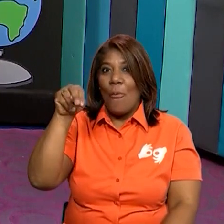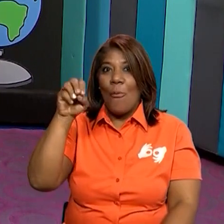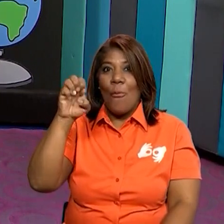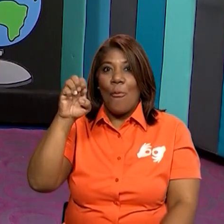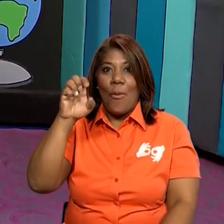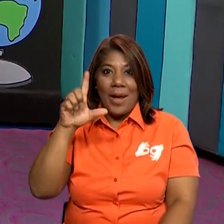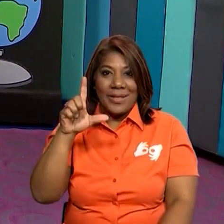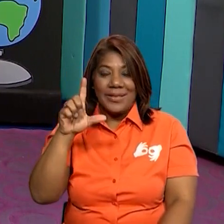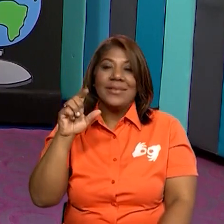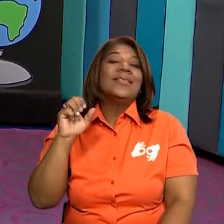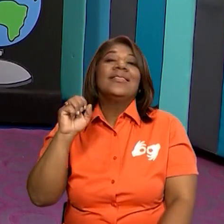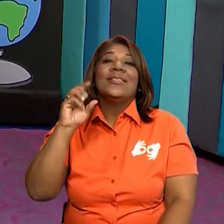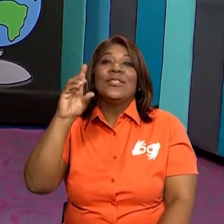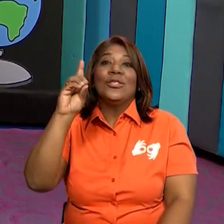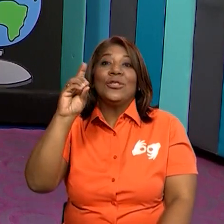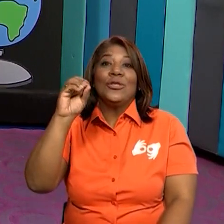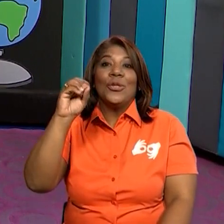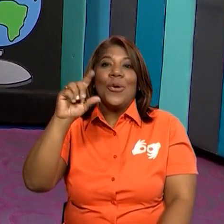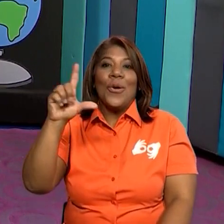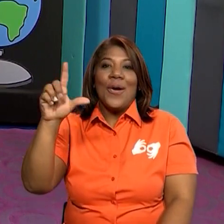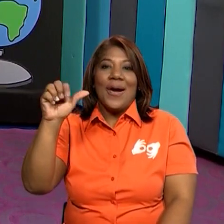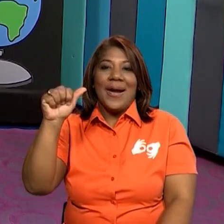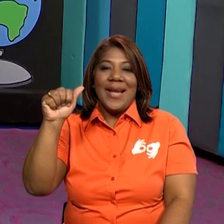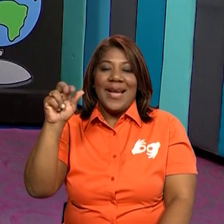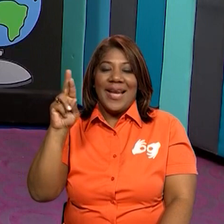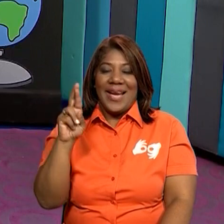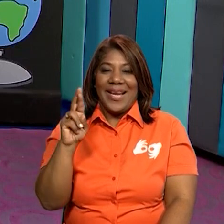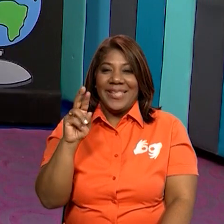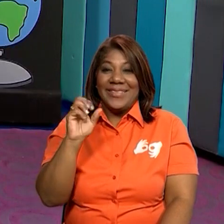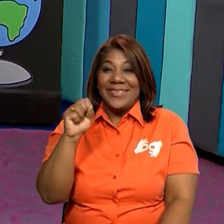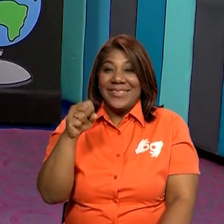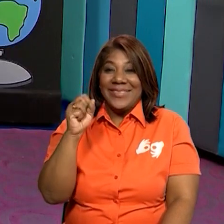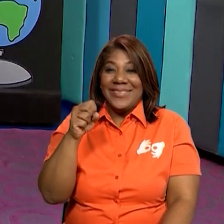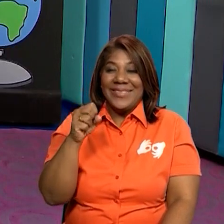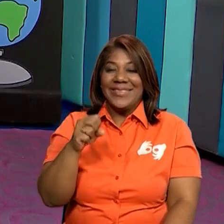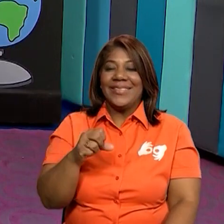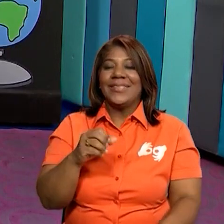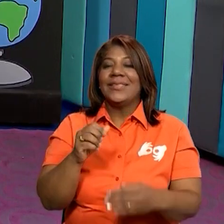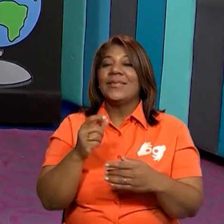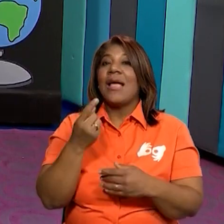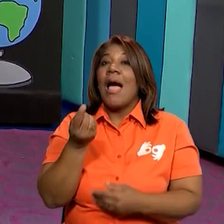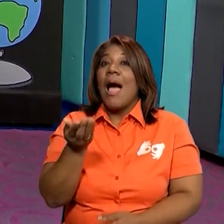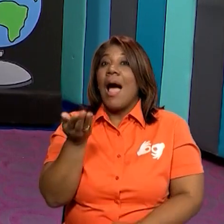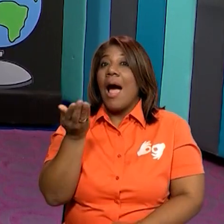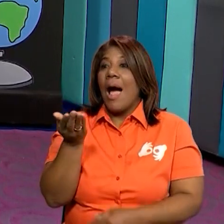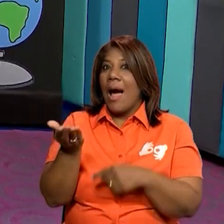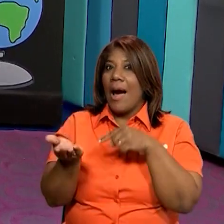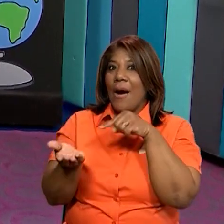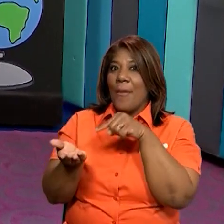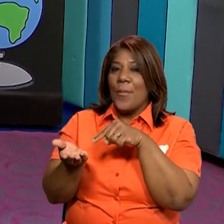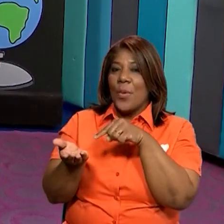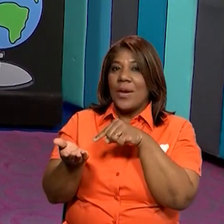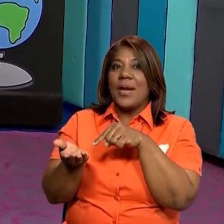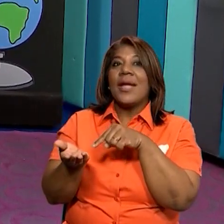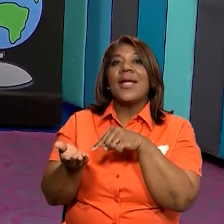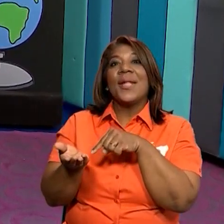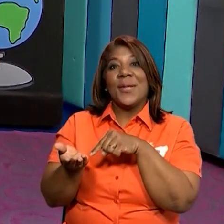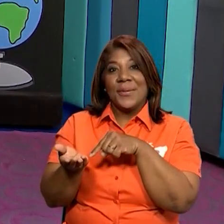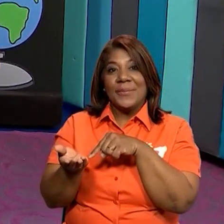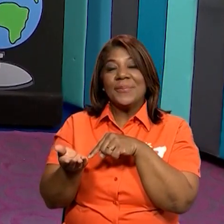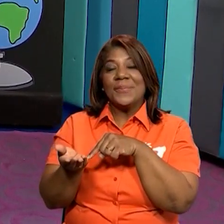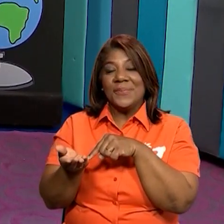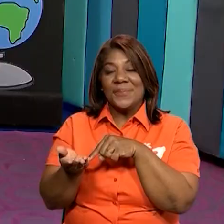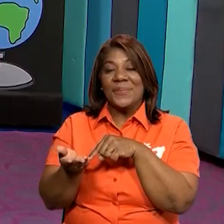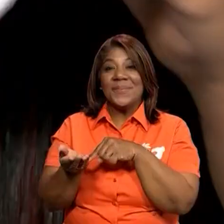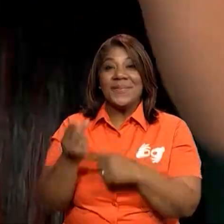Un dólar. Entonces, en nuestro país, en Panamá, el Balboa, con su valor equivalente, es esta moneda que